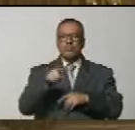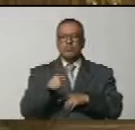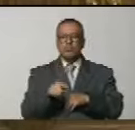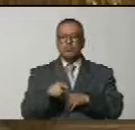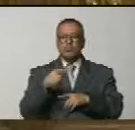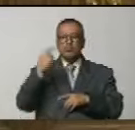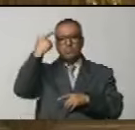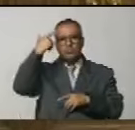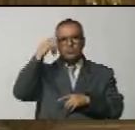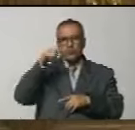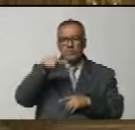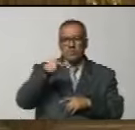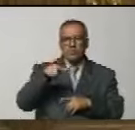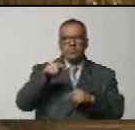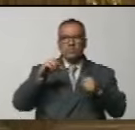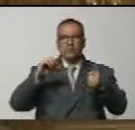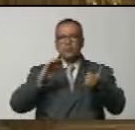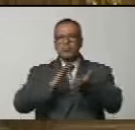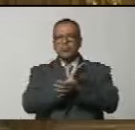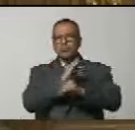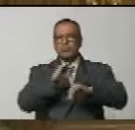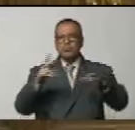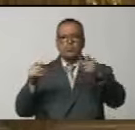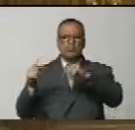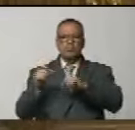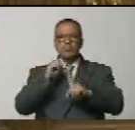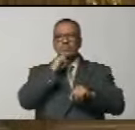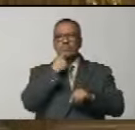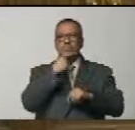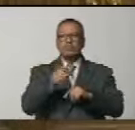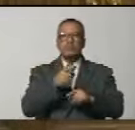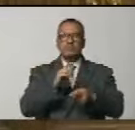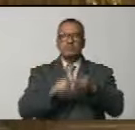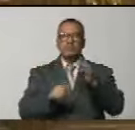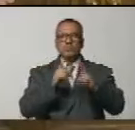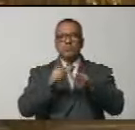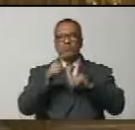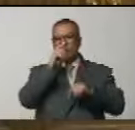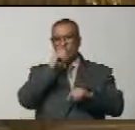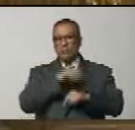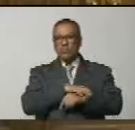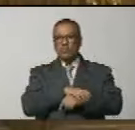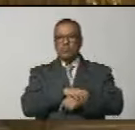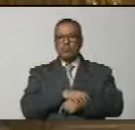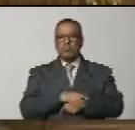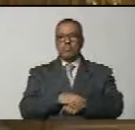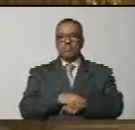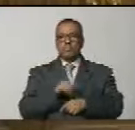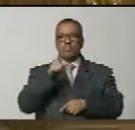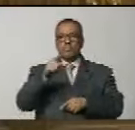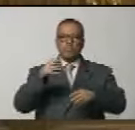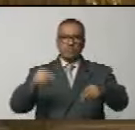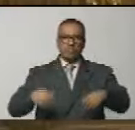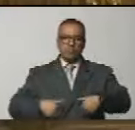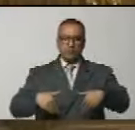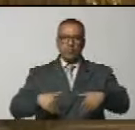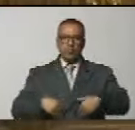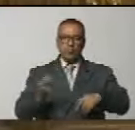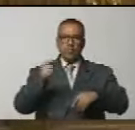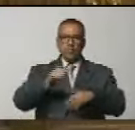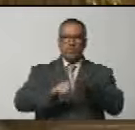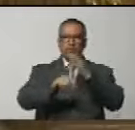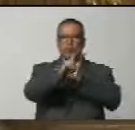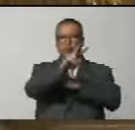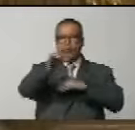llegó prácticamente a destrozar la economía rusa en apenas unos años. Había un esfuerzo de más de